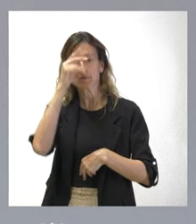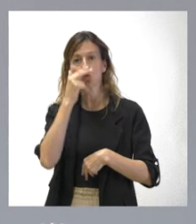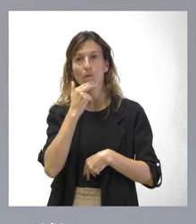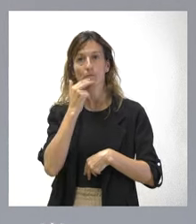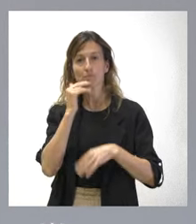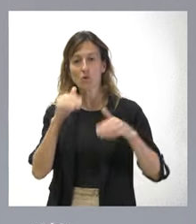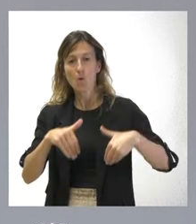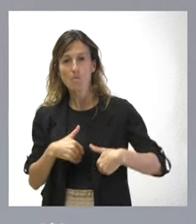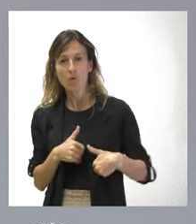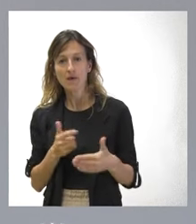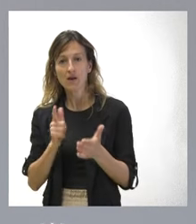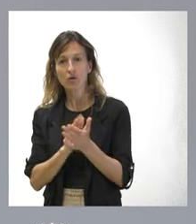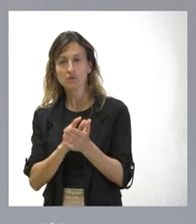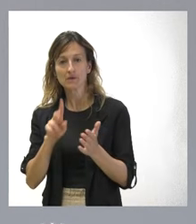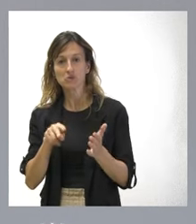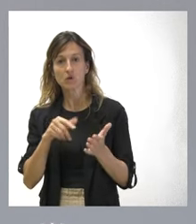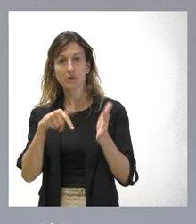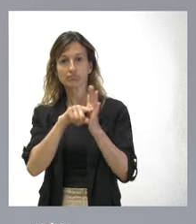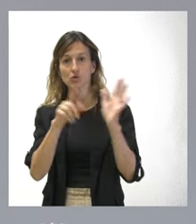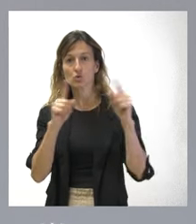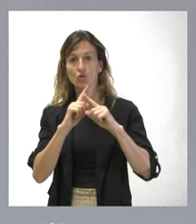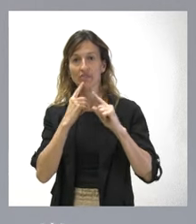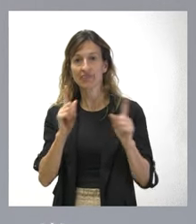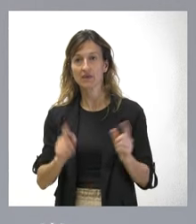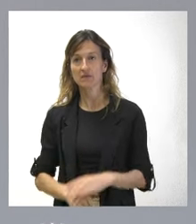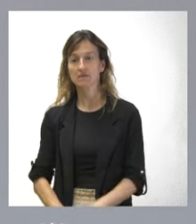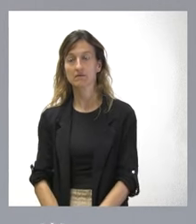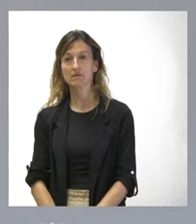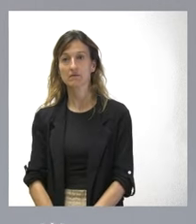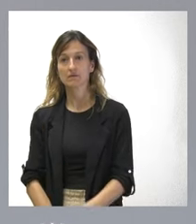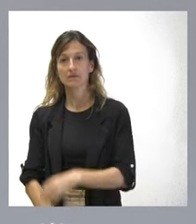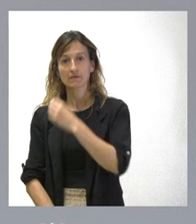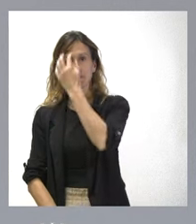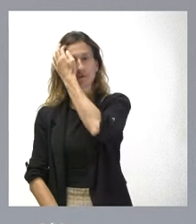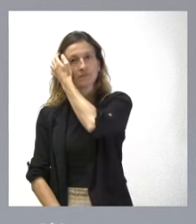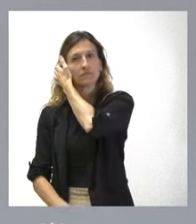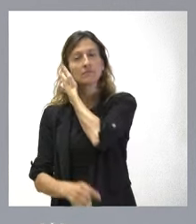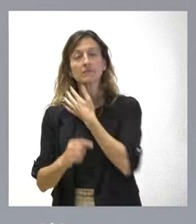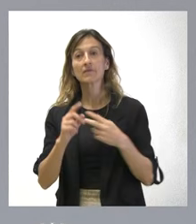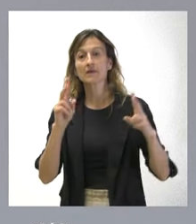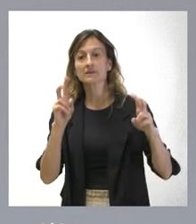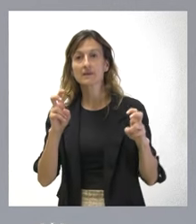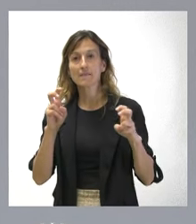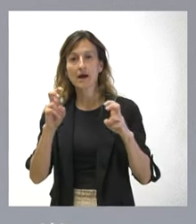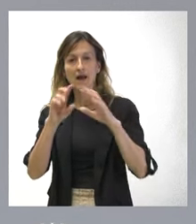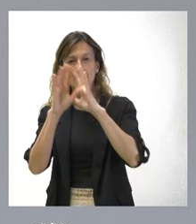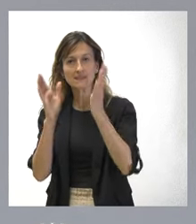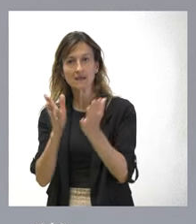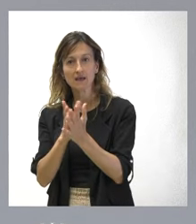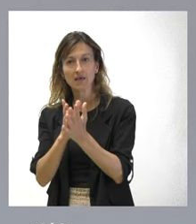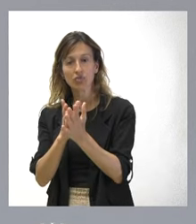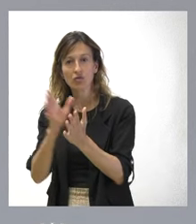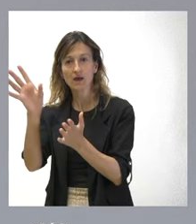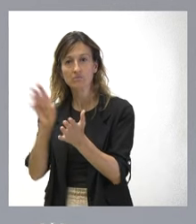de no volver a cometer esos hechos delictivos. Cuestión de estándares internacionales que sería prefectivo